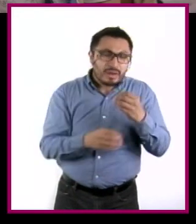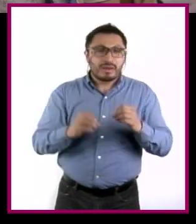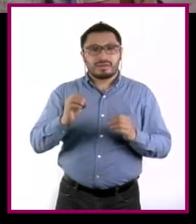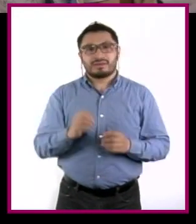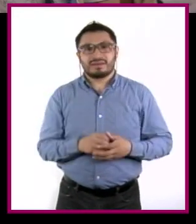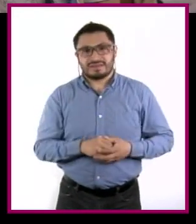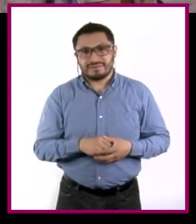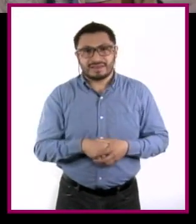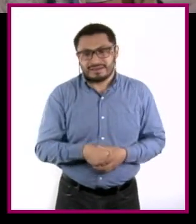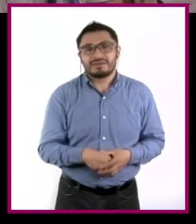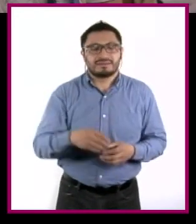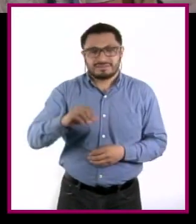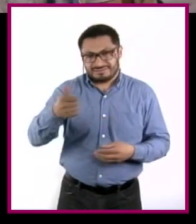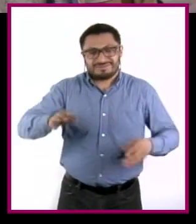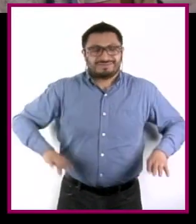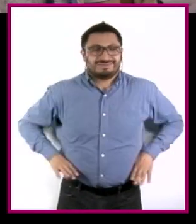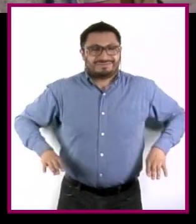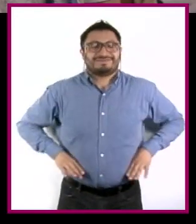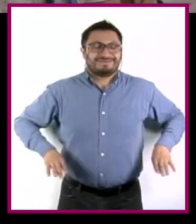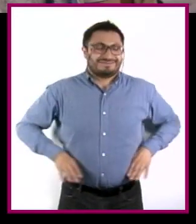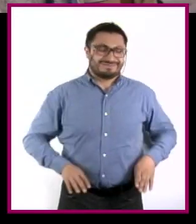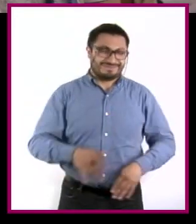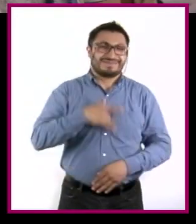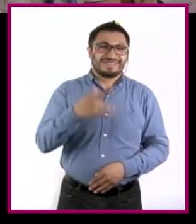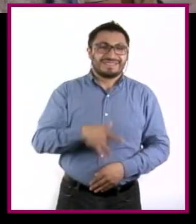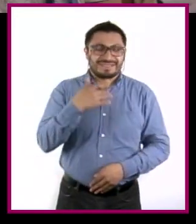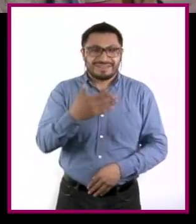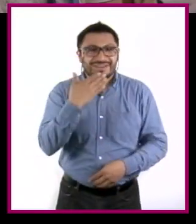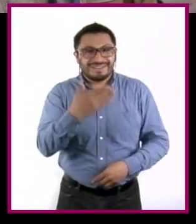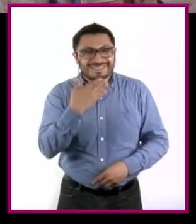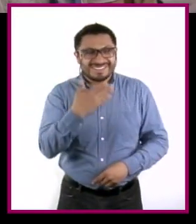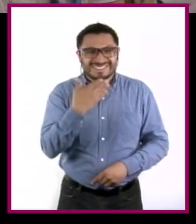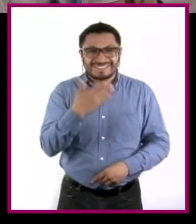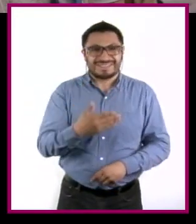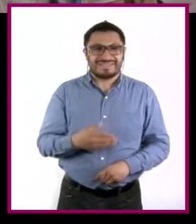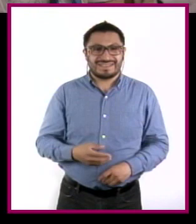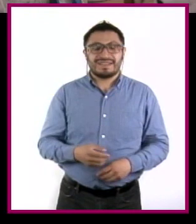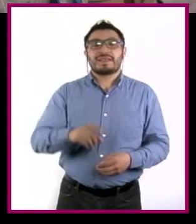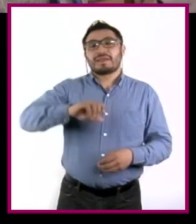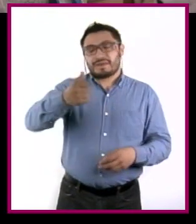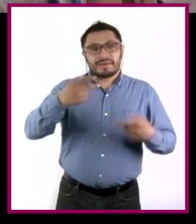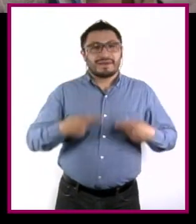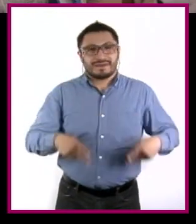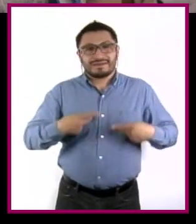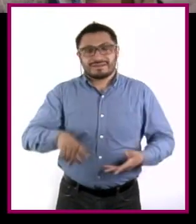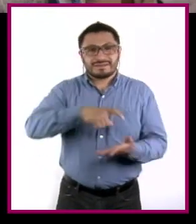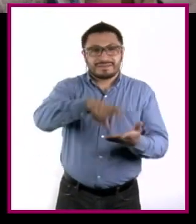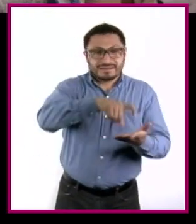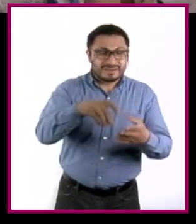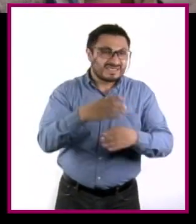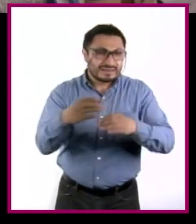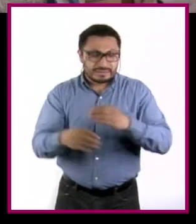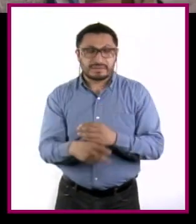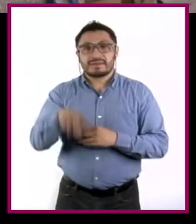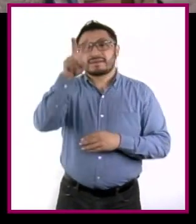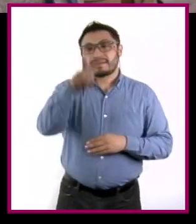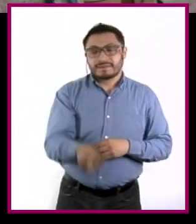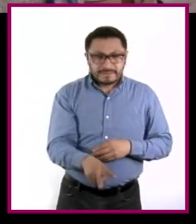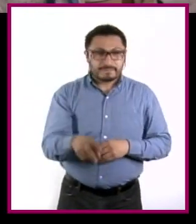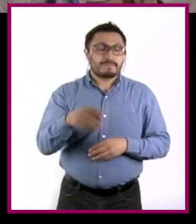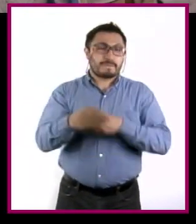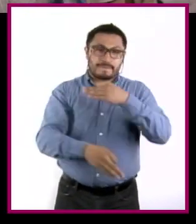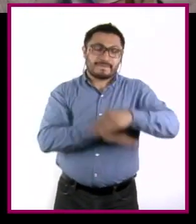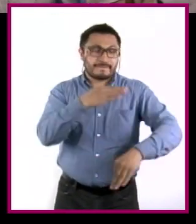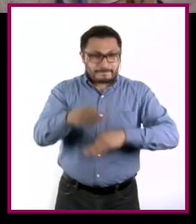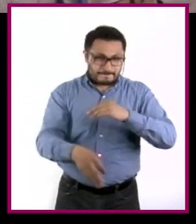otras conductas adictivas para sentirse mejor, otras personas hacen compras o gastos. Cierto, a todos nos pasa